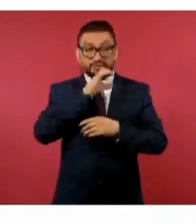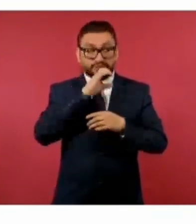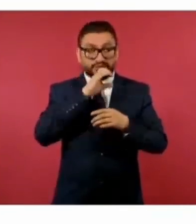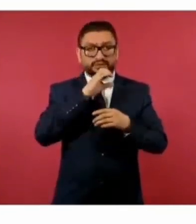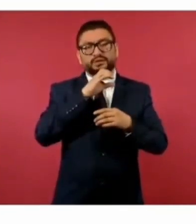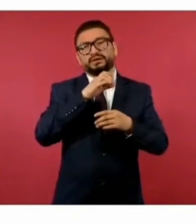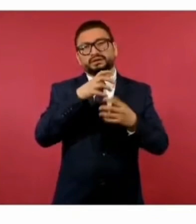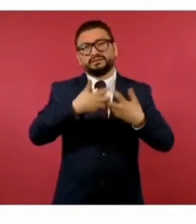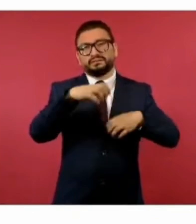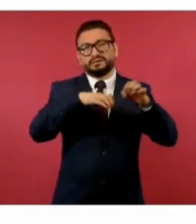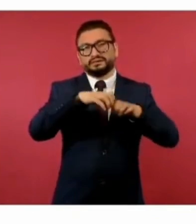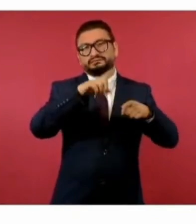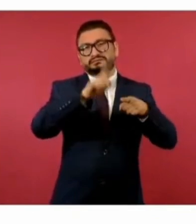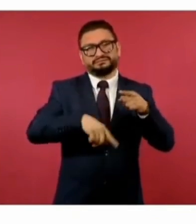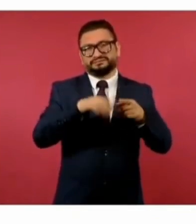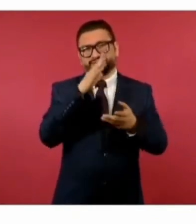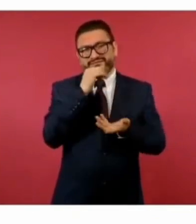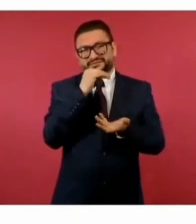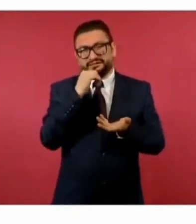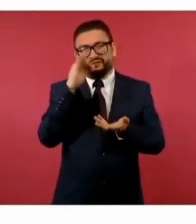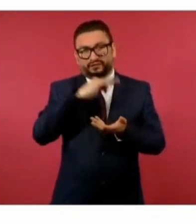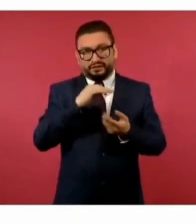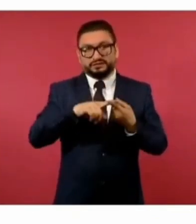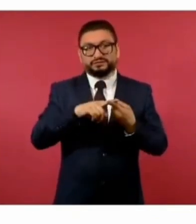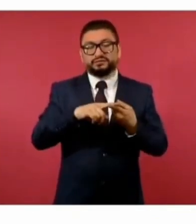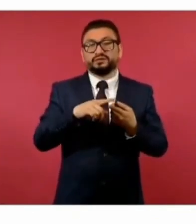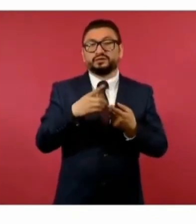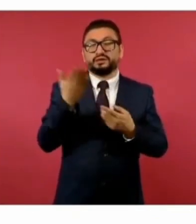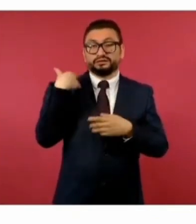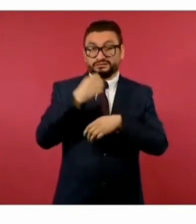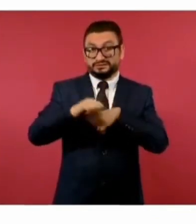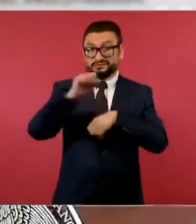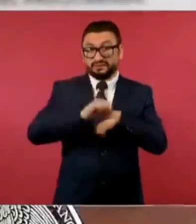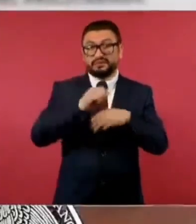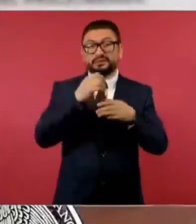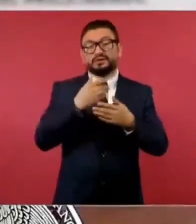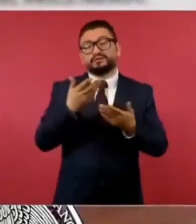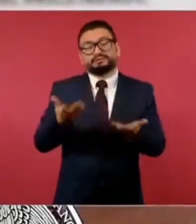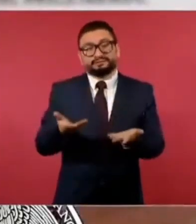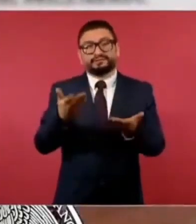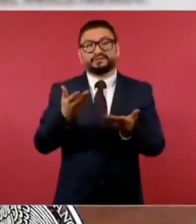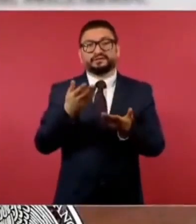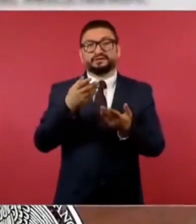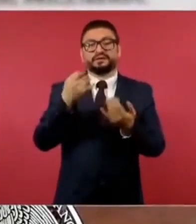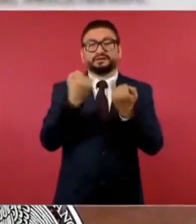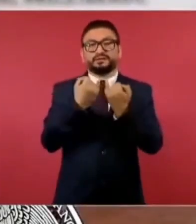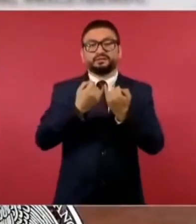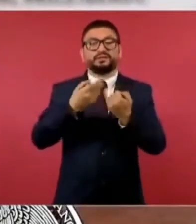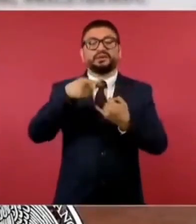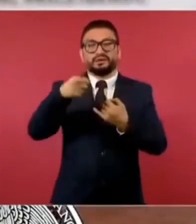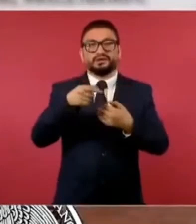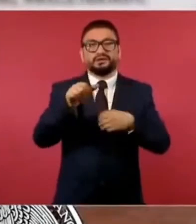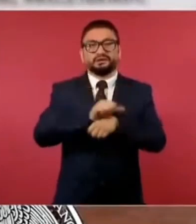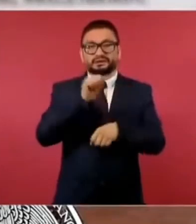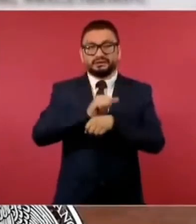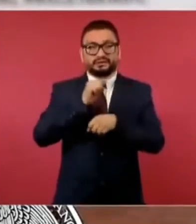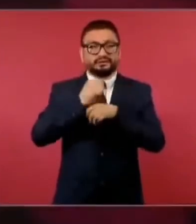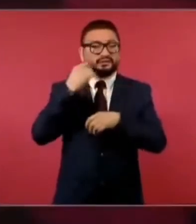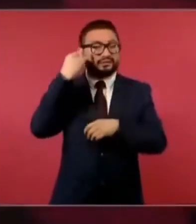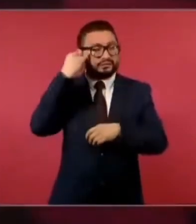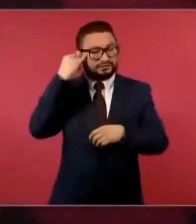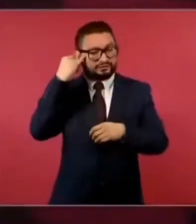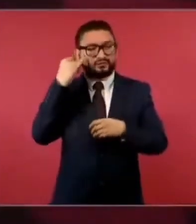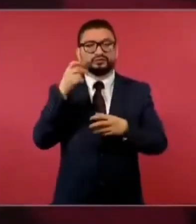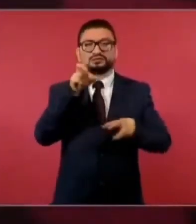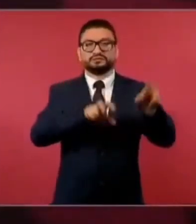pues le salió el tiro por la culata porque no solo fue falso, sino que la armadora de autos japonesa invertirá